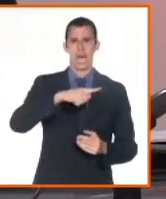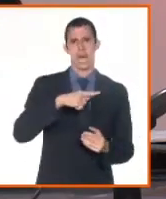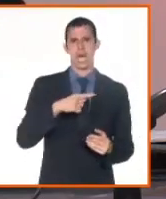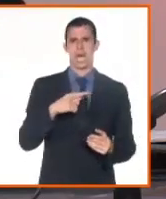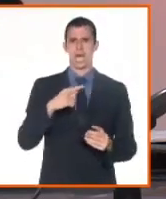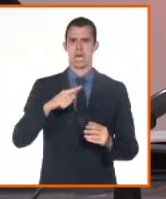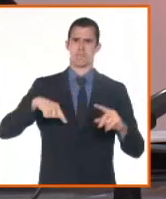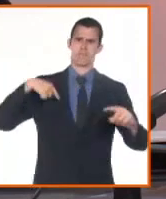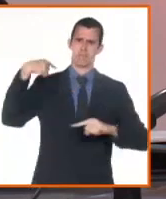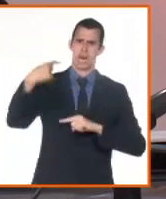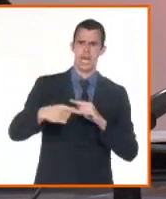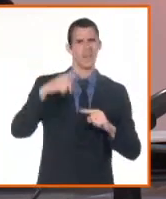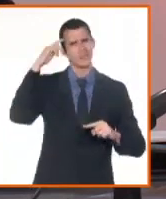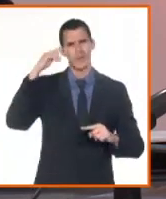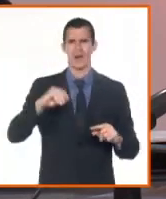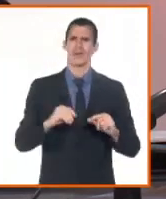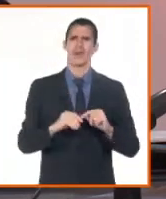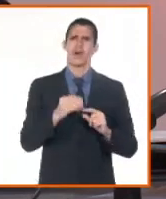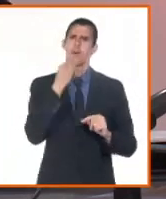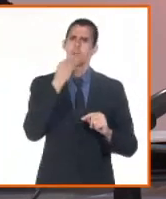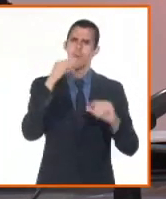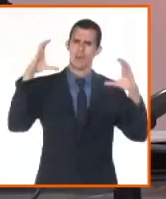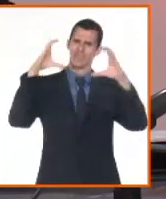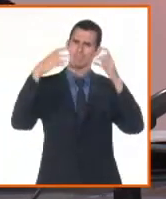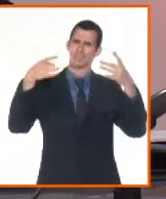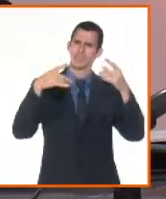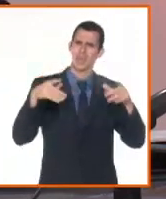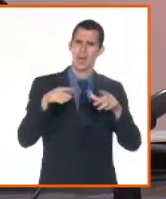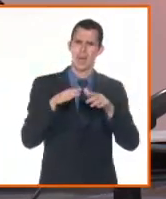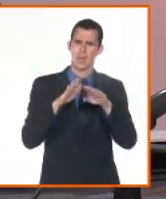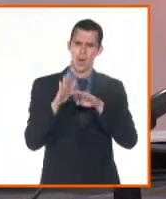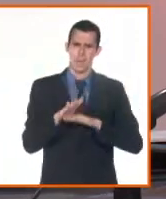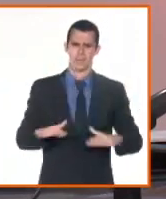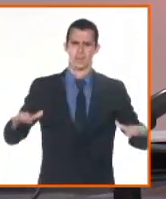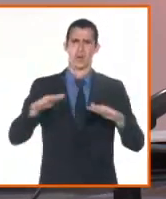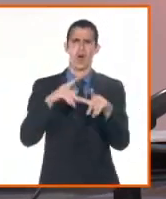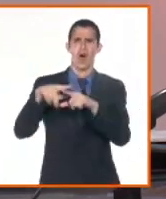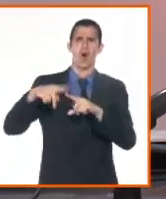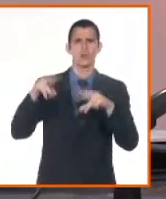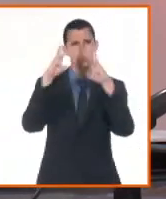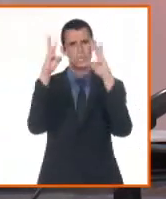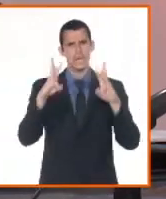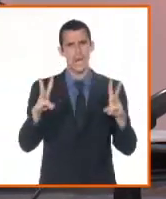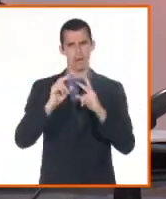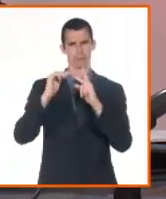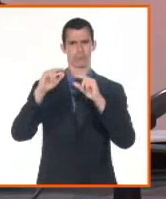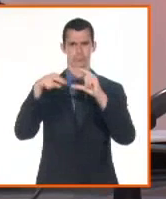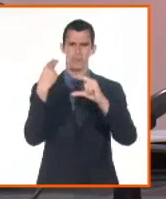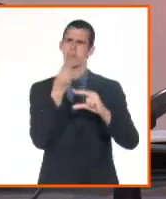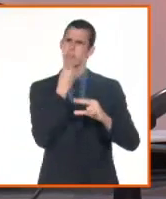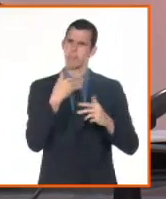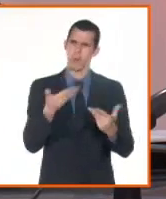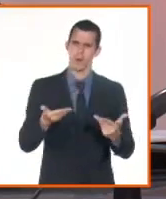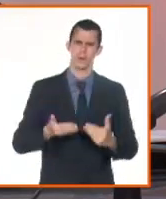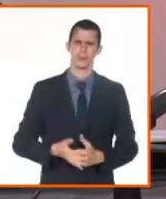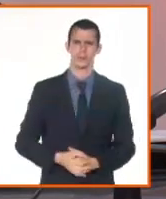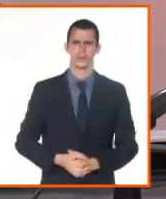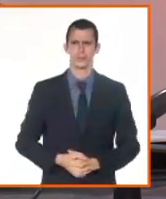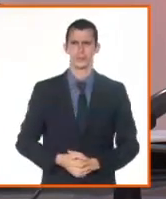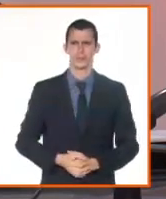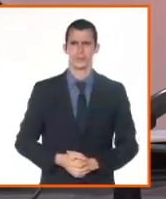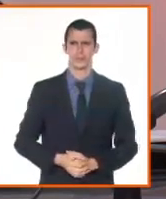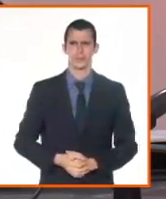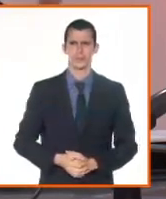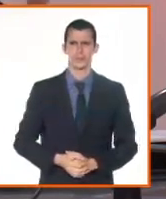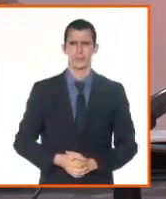mañana en el foro de debate a través de Cuba Debate a la Mesa Redonda o a través de nuestro correo electrónico y también por las redes